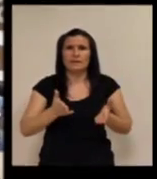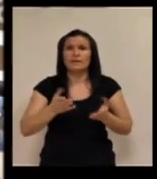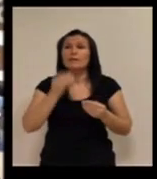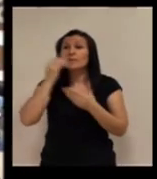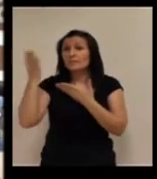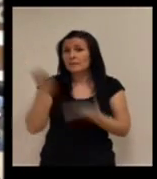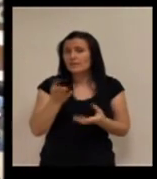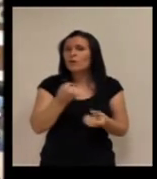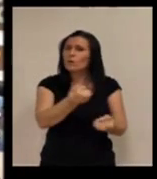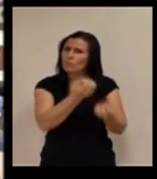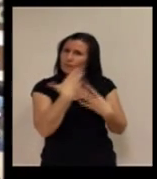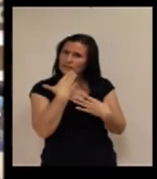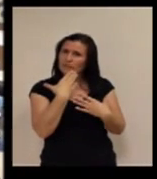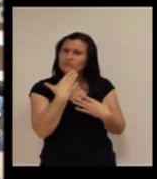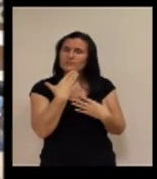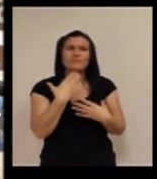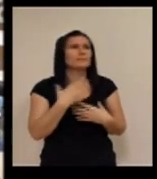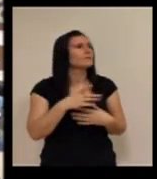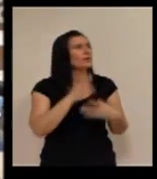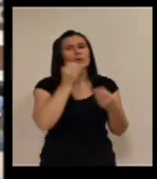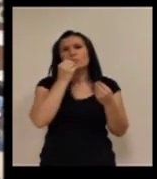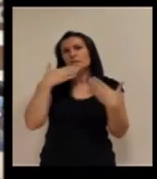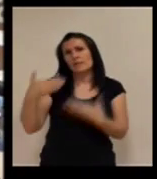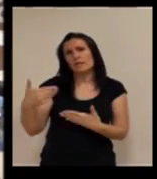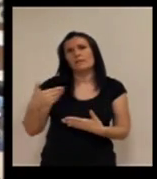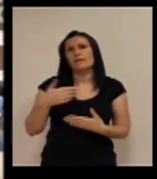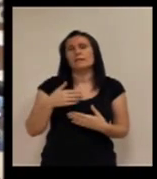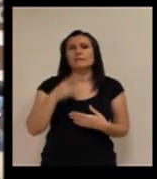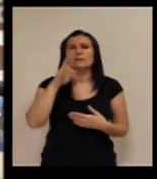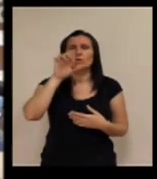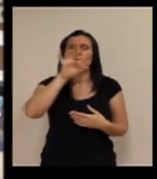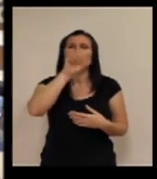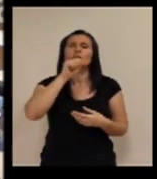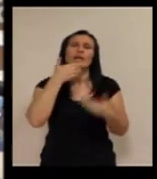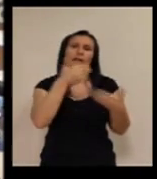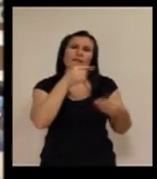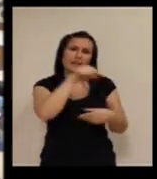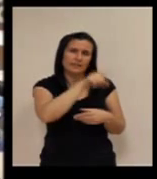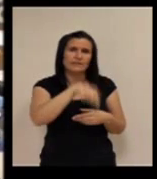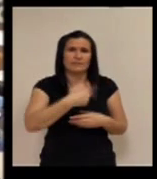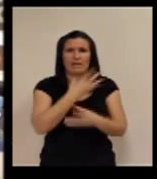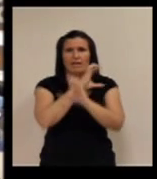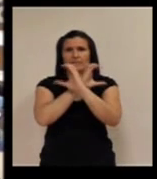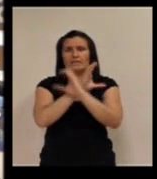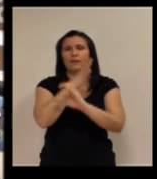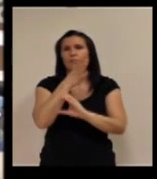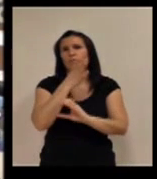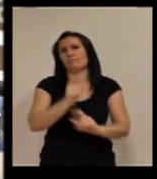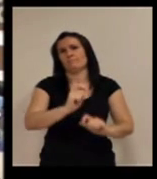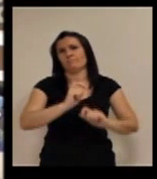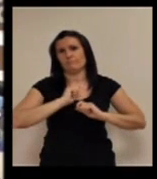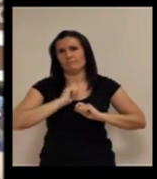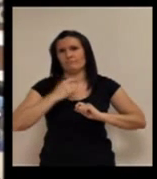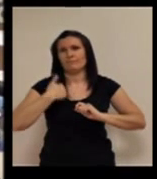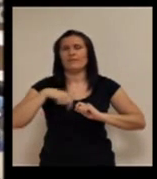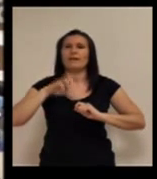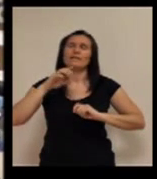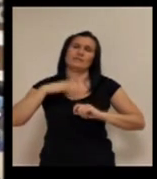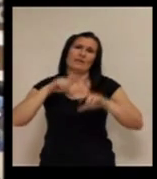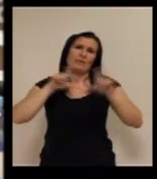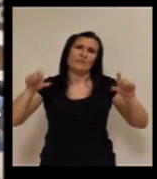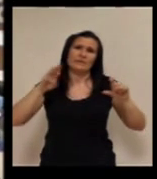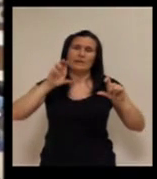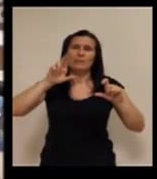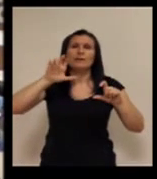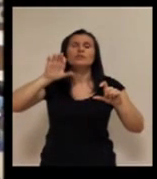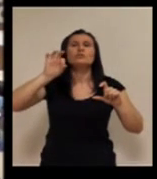Alicia, y cuéntanos. Pues muchas gracias, Rosa, también. Daros las gracias a ti y a Centac por habernos permitido a Personalia estar esta tarde